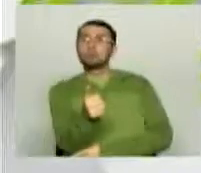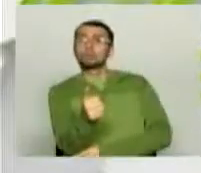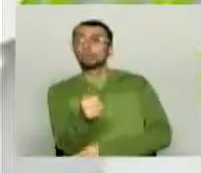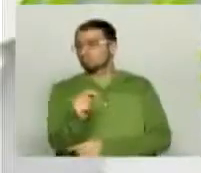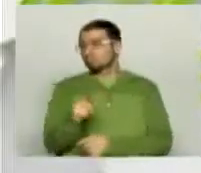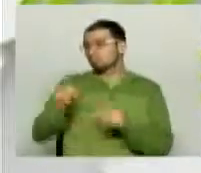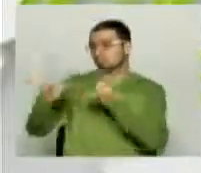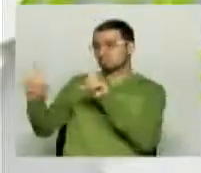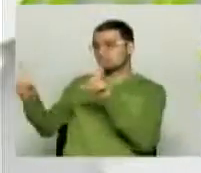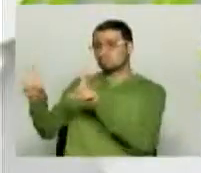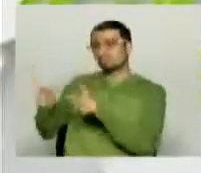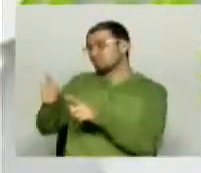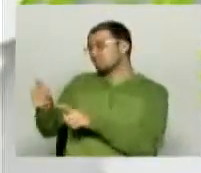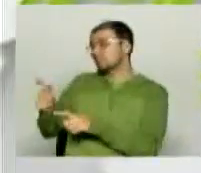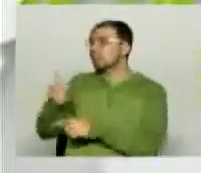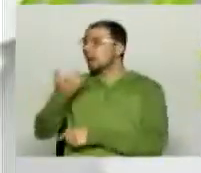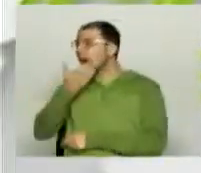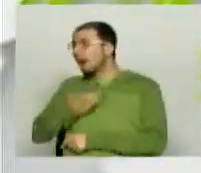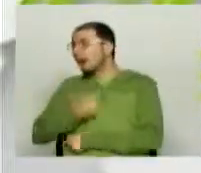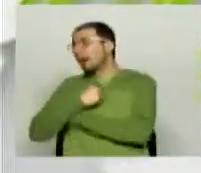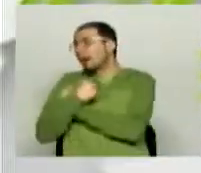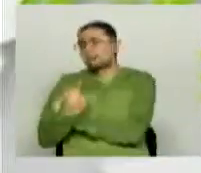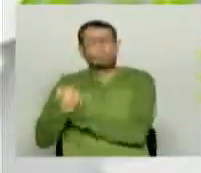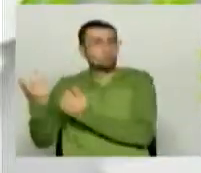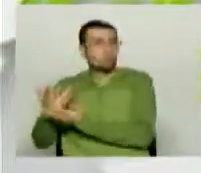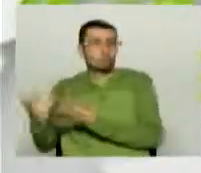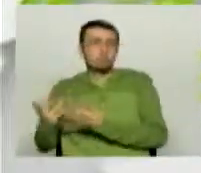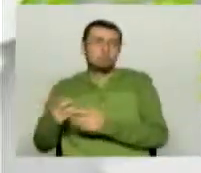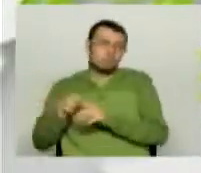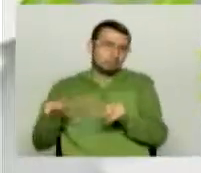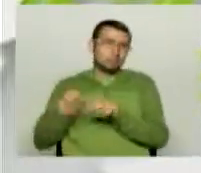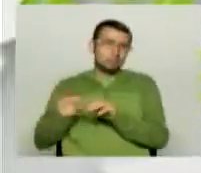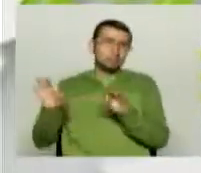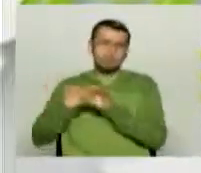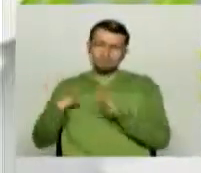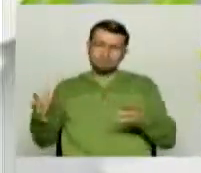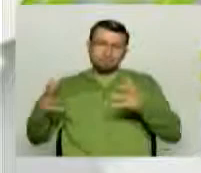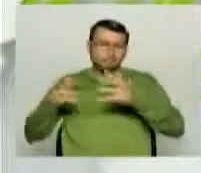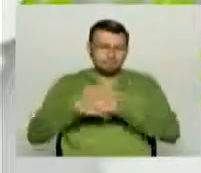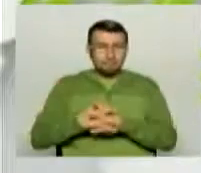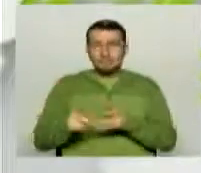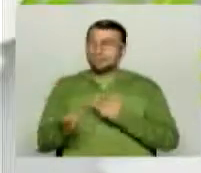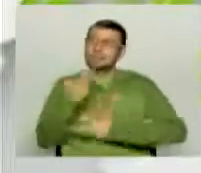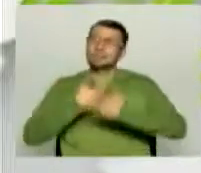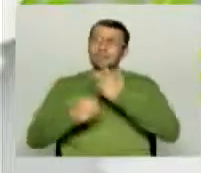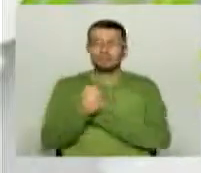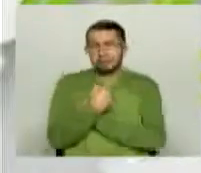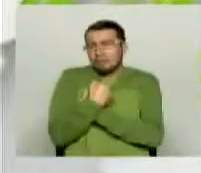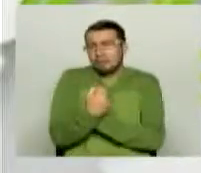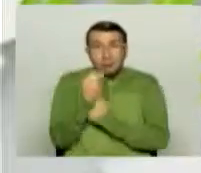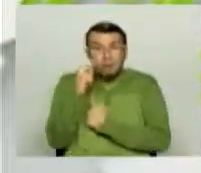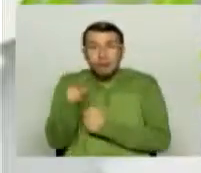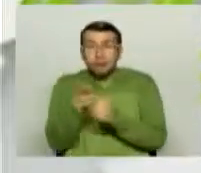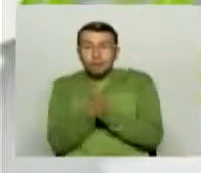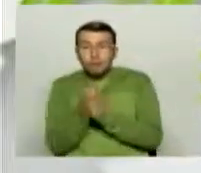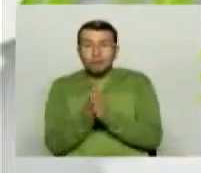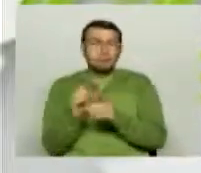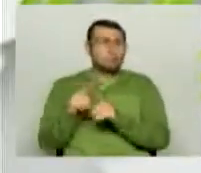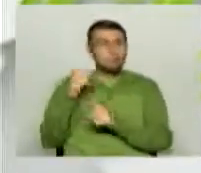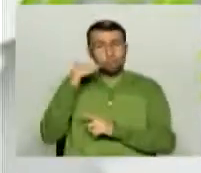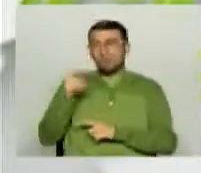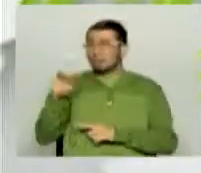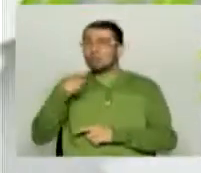lo quiera, la señora también lo puede ver, lo ideal es estar en familia disfrutando de este espectáculo, pero si la señora pues nos gusta mucho,